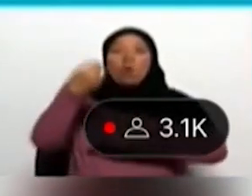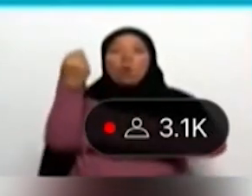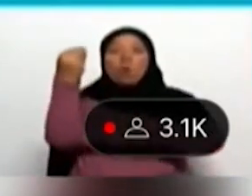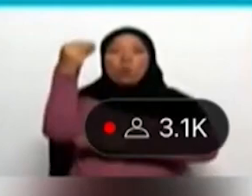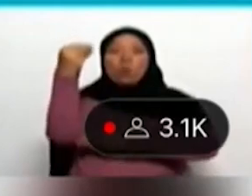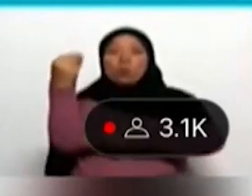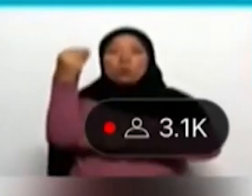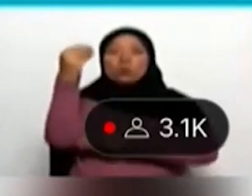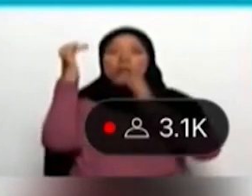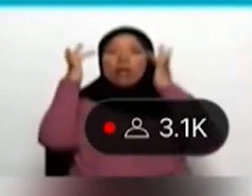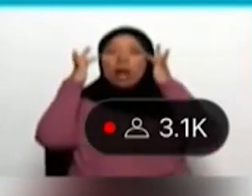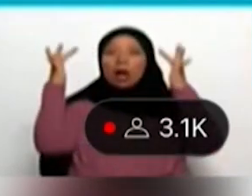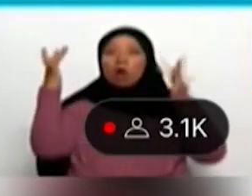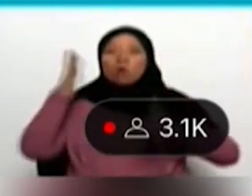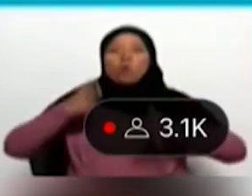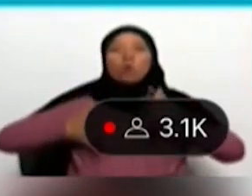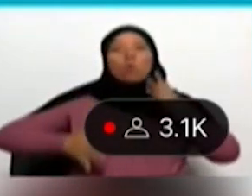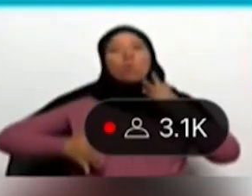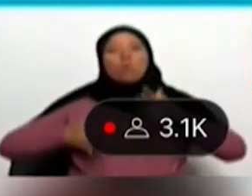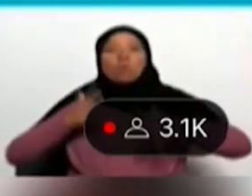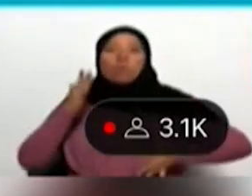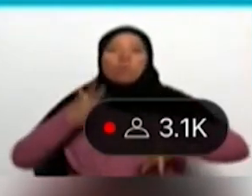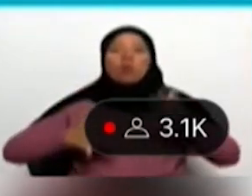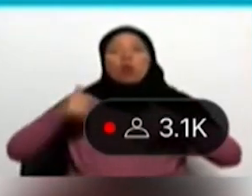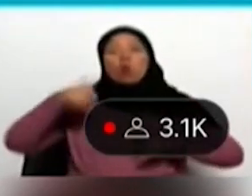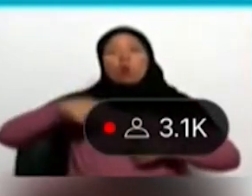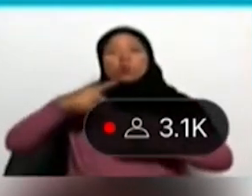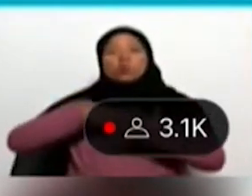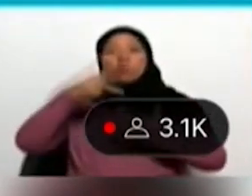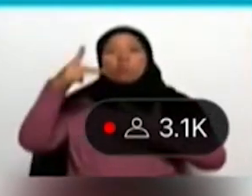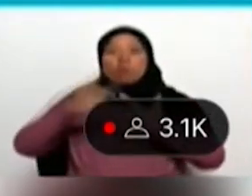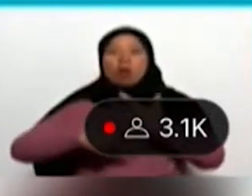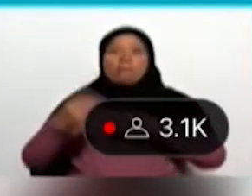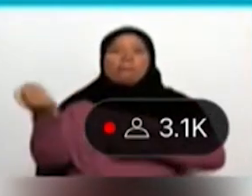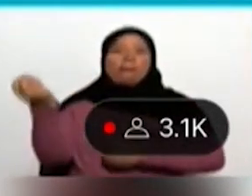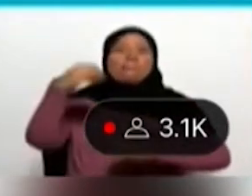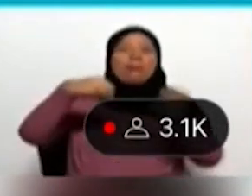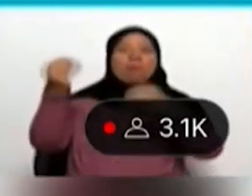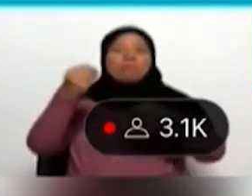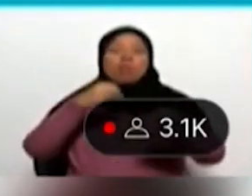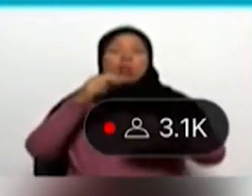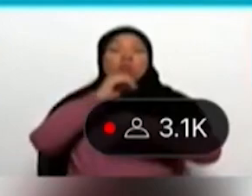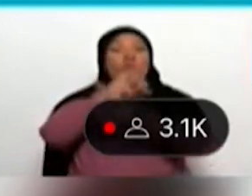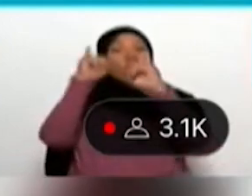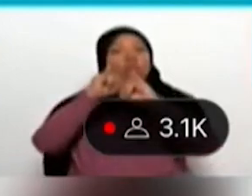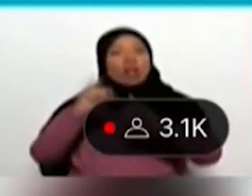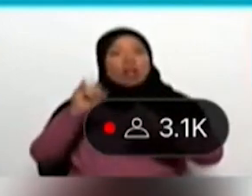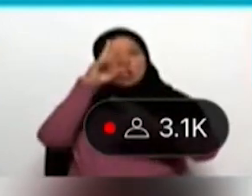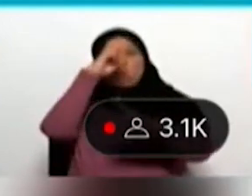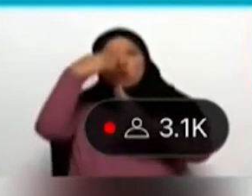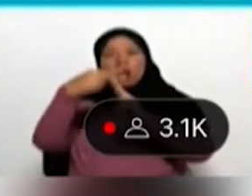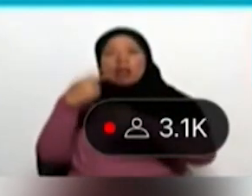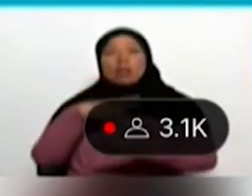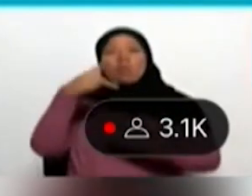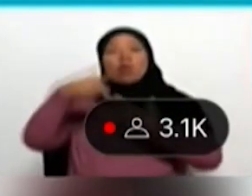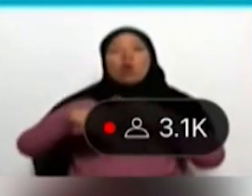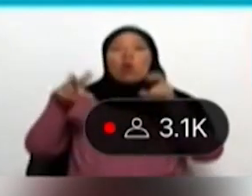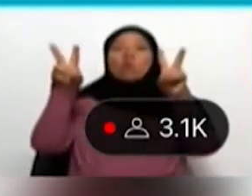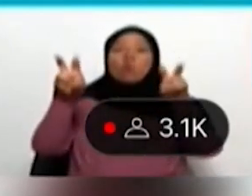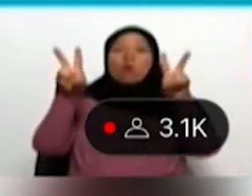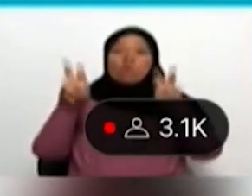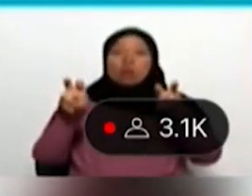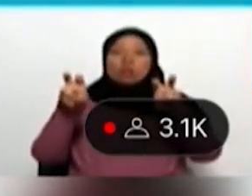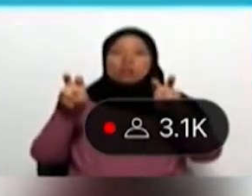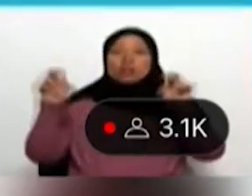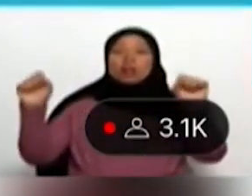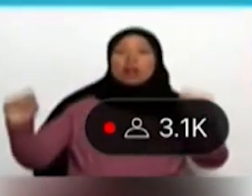primera aparición en pantalla, la mujer saludó a Maduro y al público. Y dijo estar feliz y honrada de participar en el espacio. Y